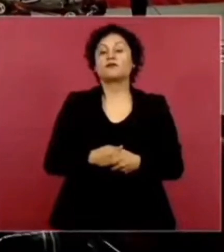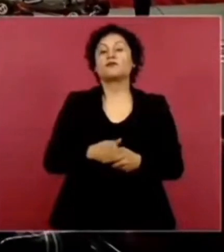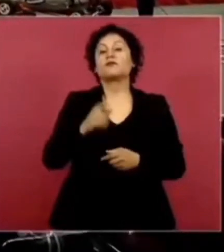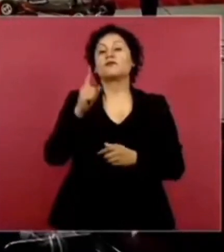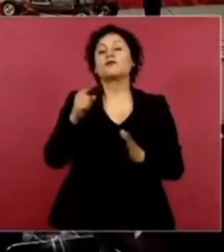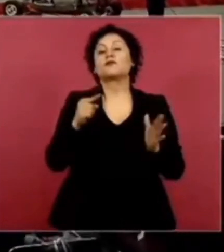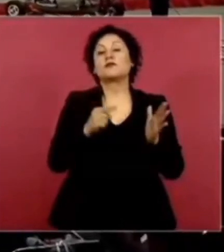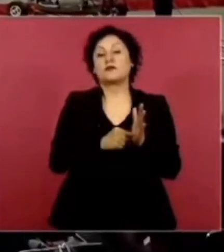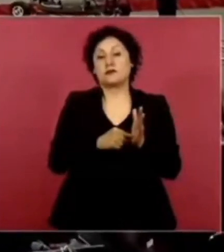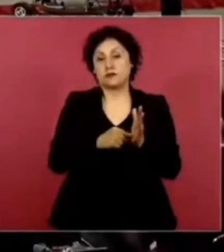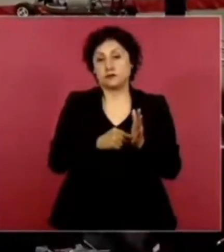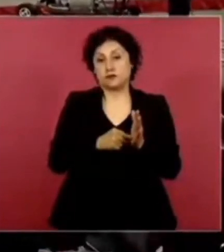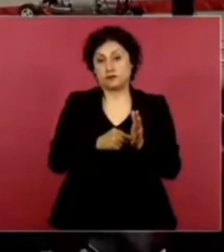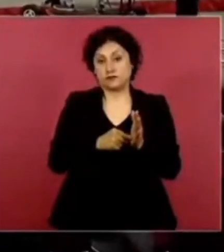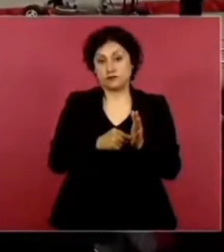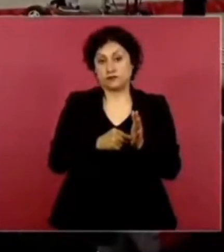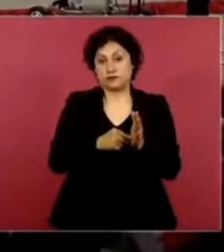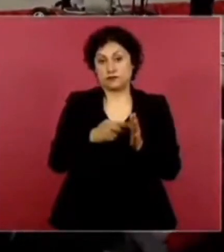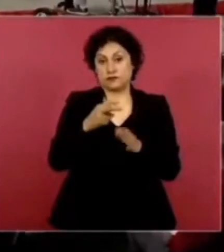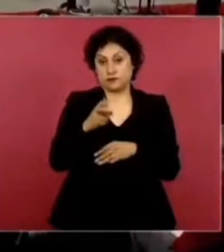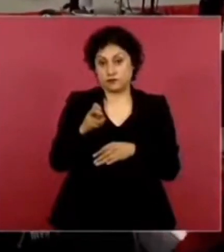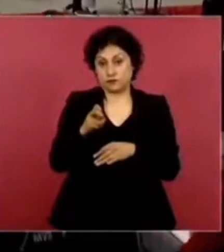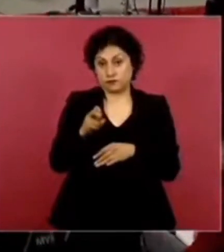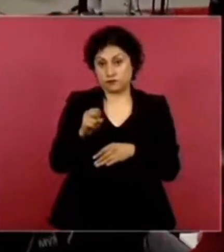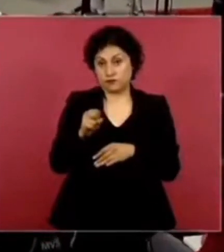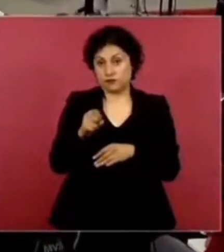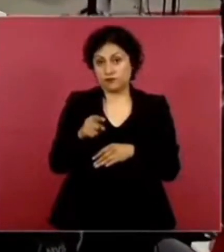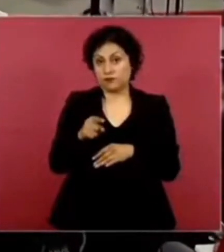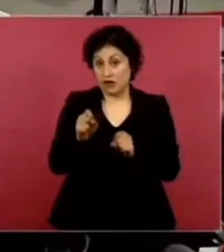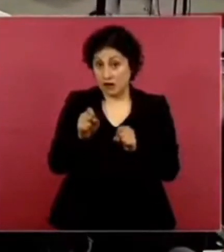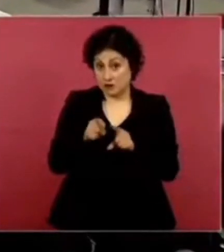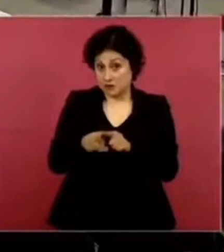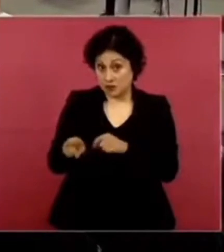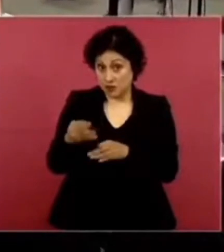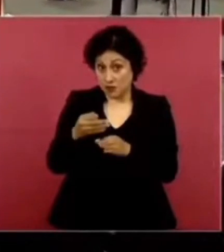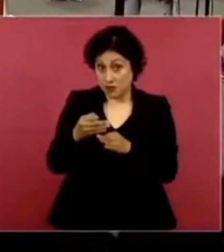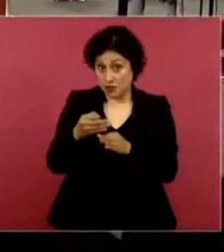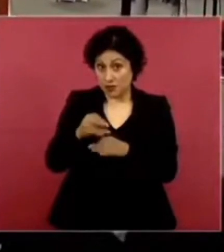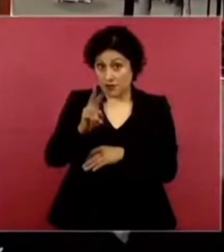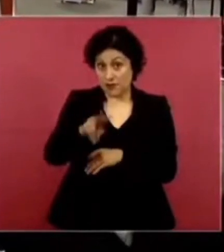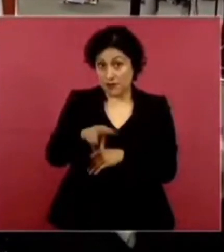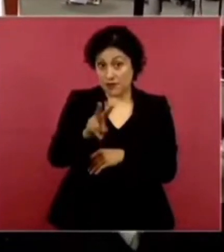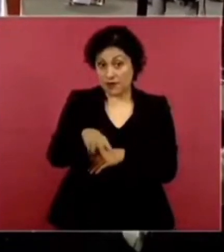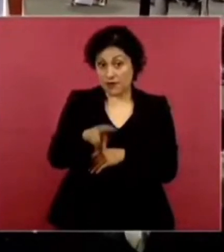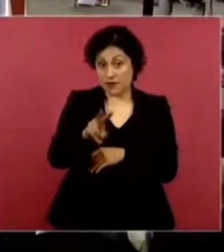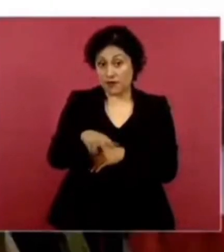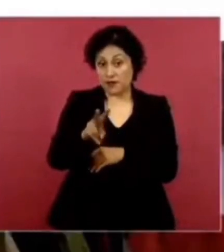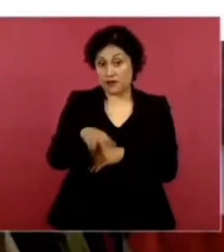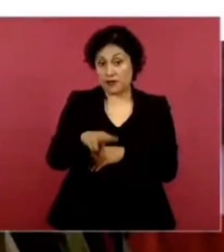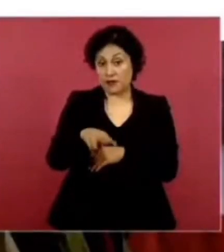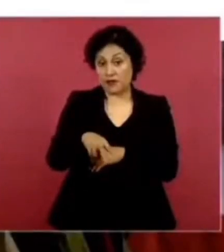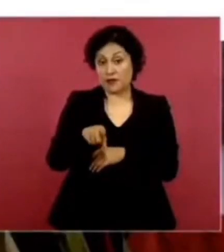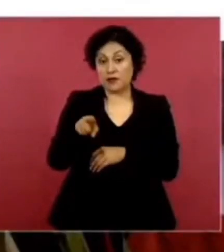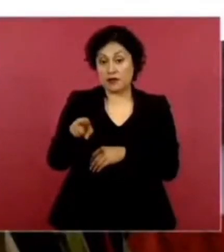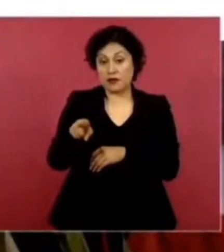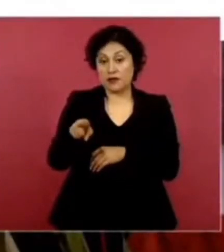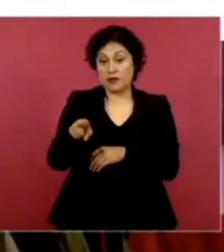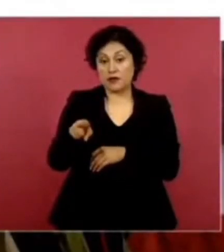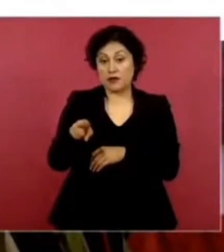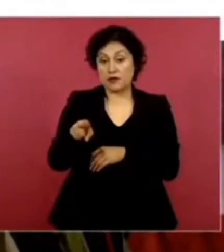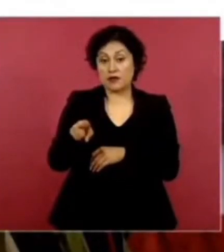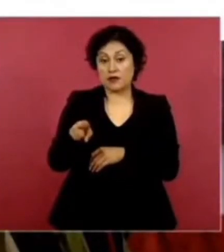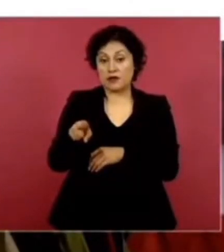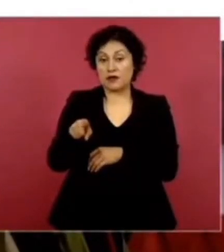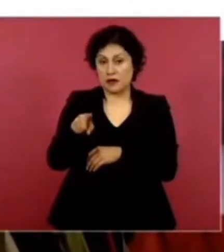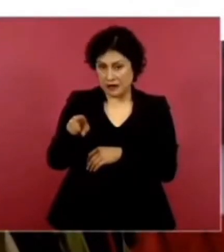.61 mil. Es el mismo que está ahora también, ¿verdad? Es el que está ahora. Que trajo a los de Vox. A los de Vox y a